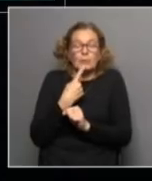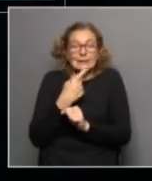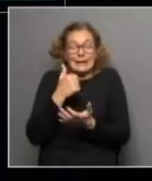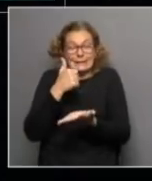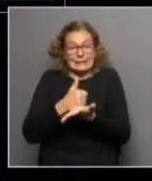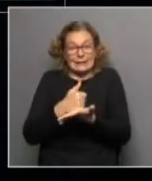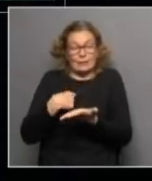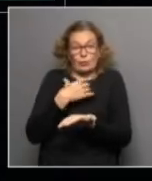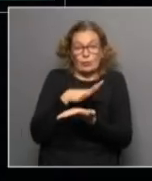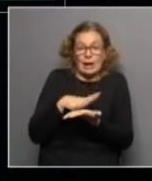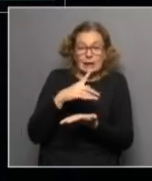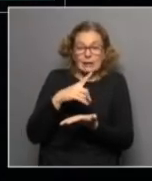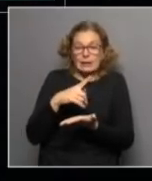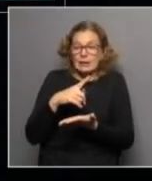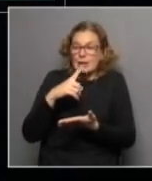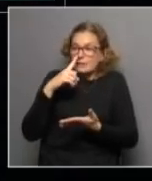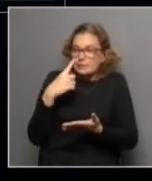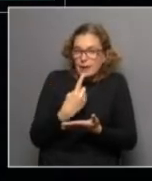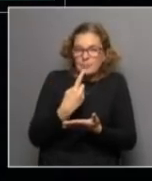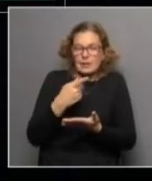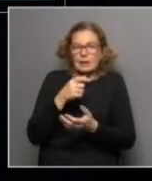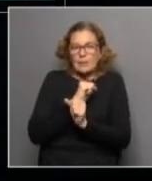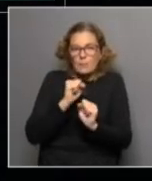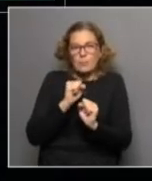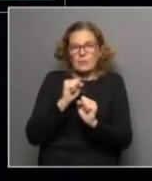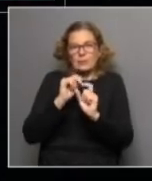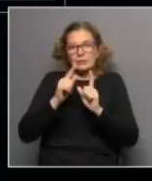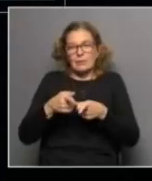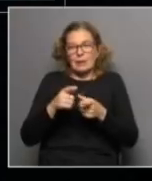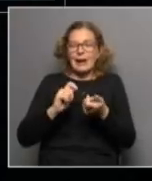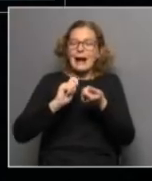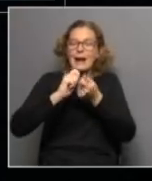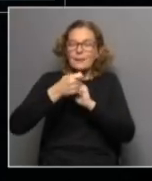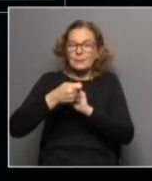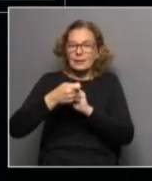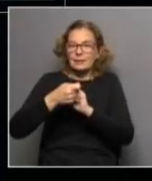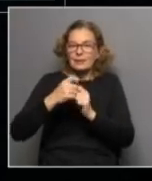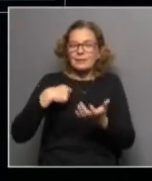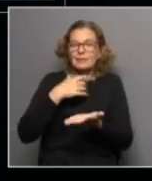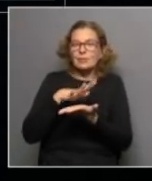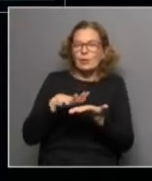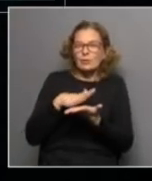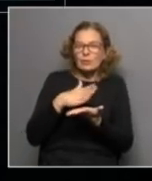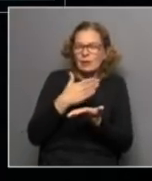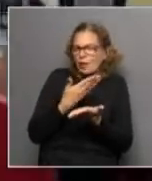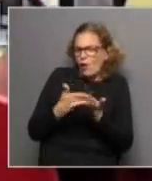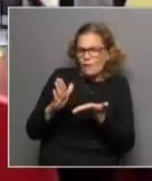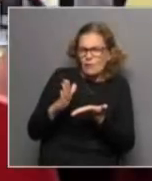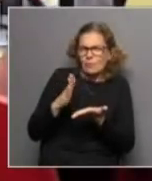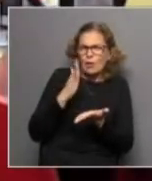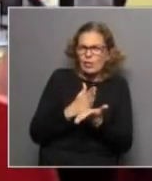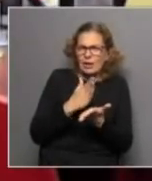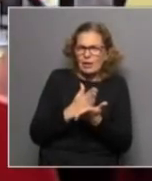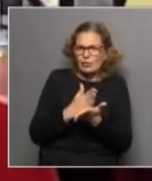sociales activas en términos de poder revertir este tipo de situaciones de vulneración de derechos que viven